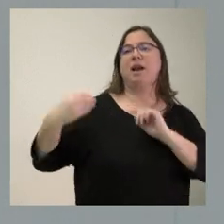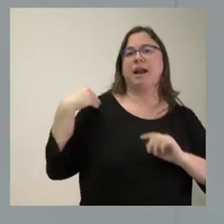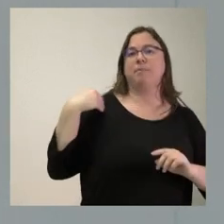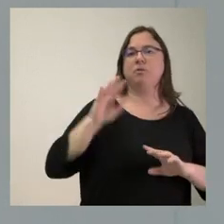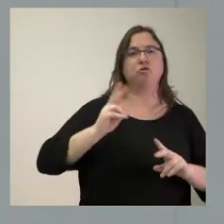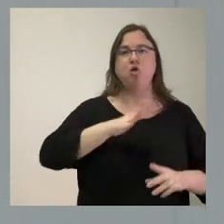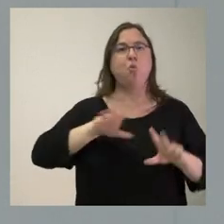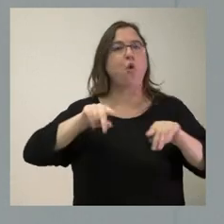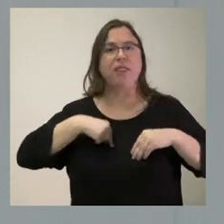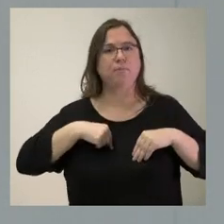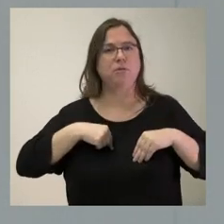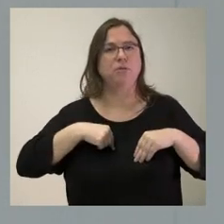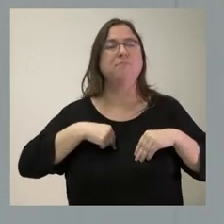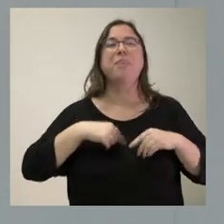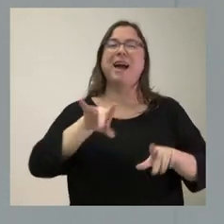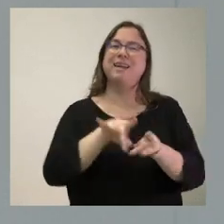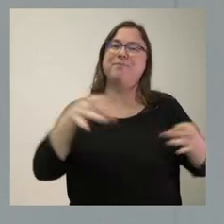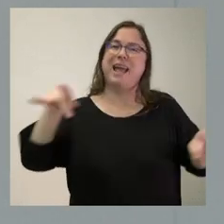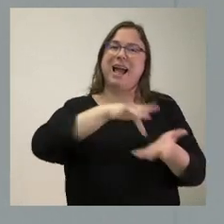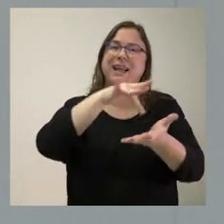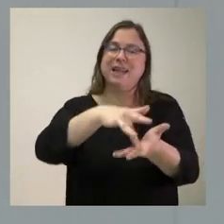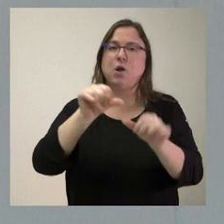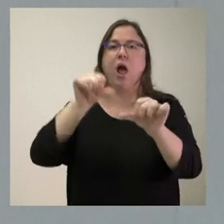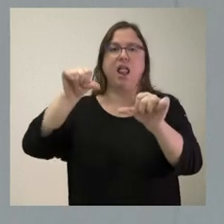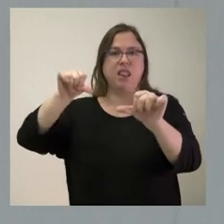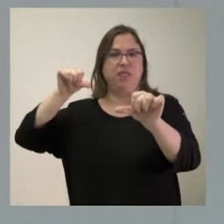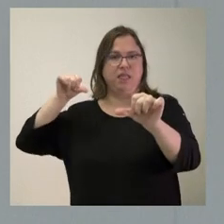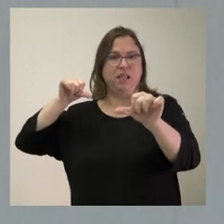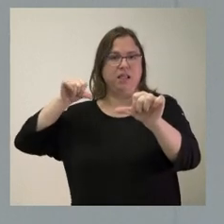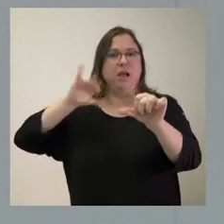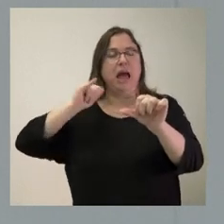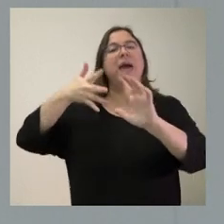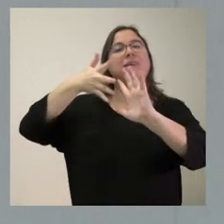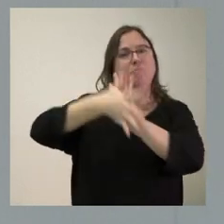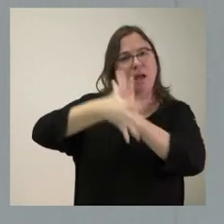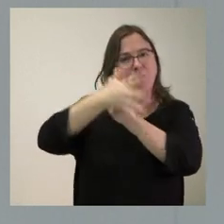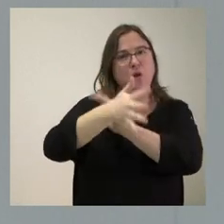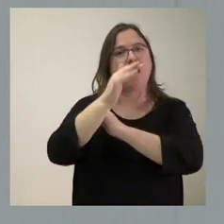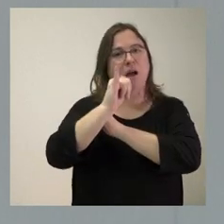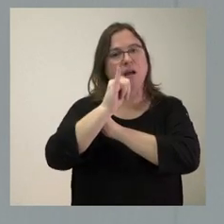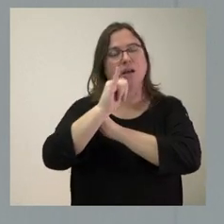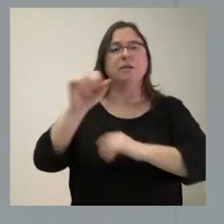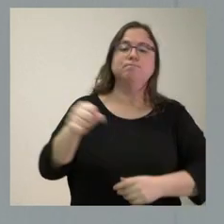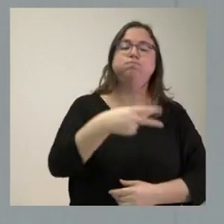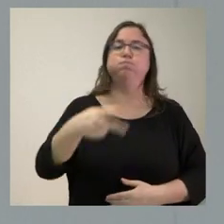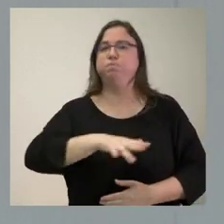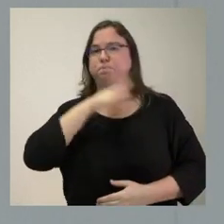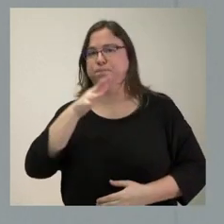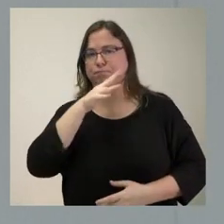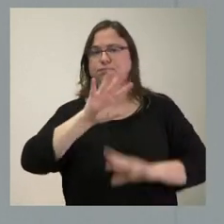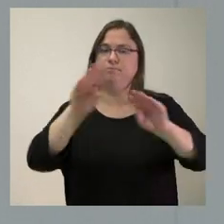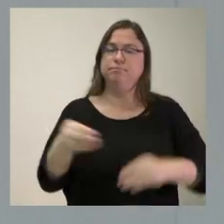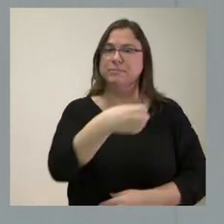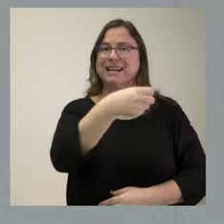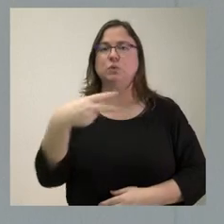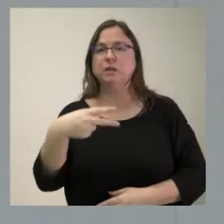lógicamente, hay un catálogo de antecedentes y de explicaciones de la resolución final, que la resolución final, como